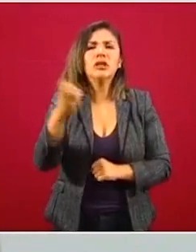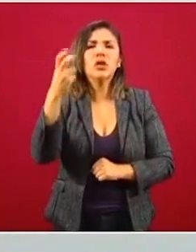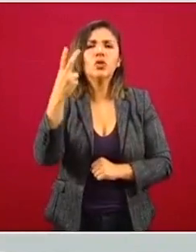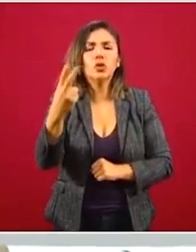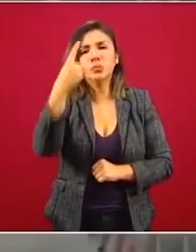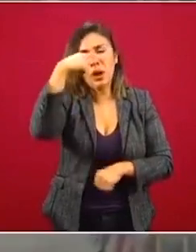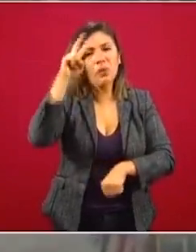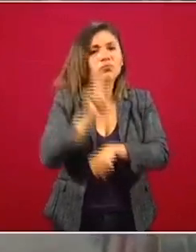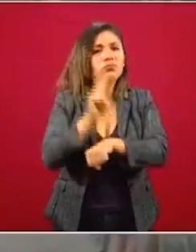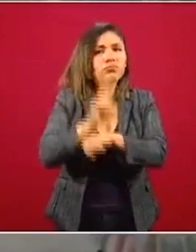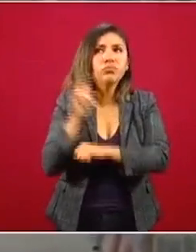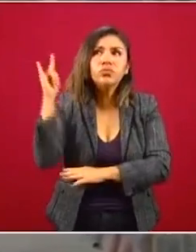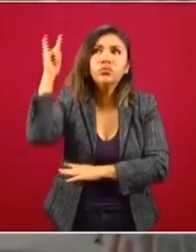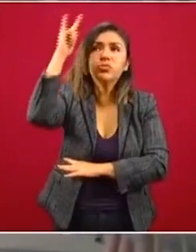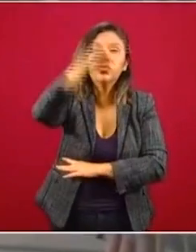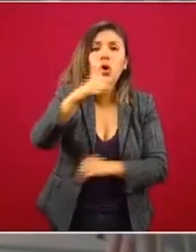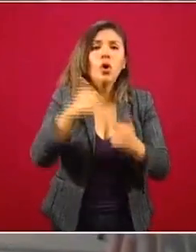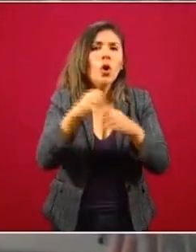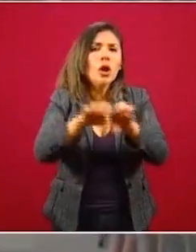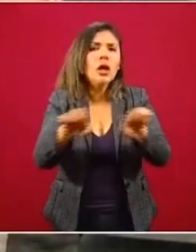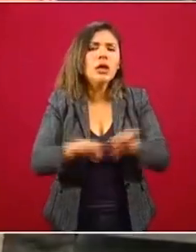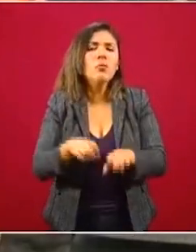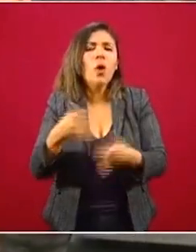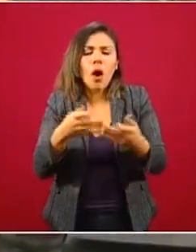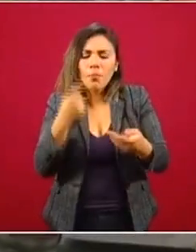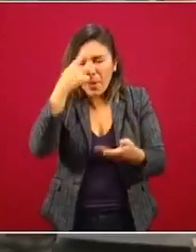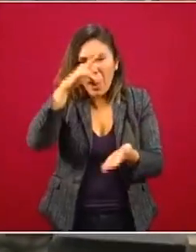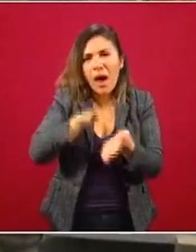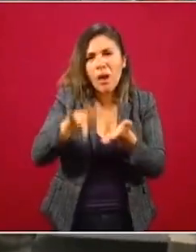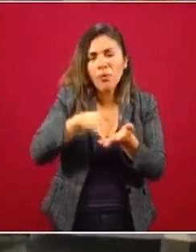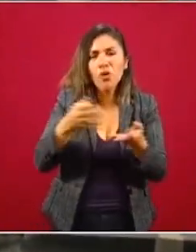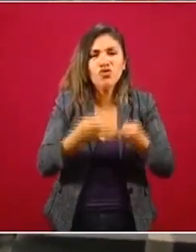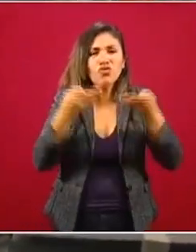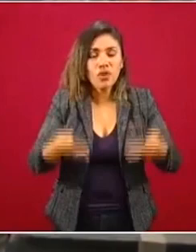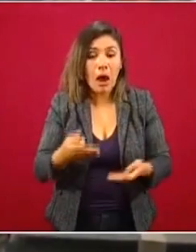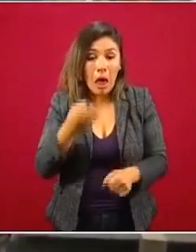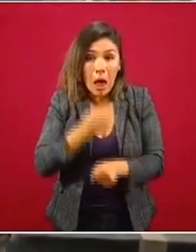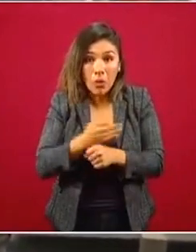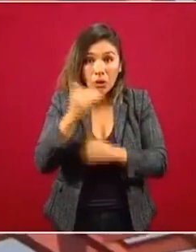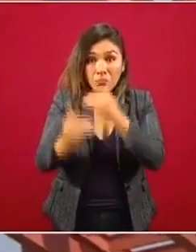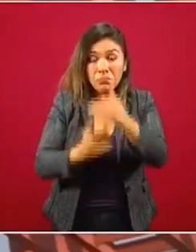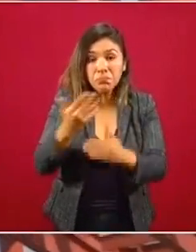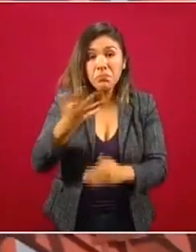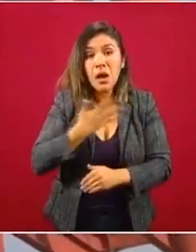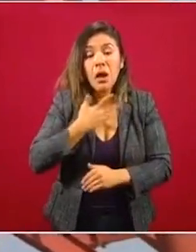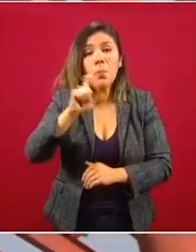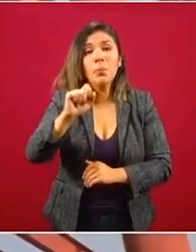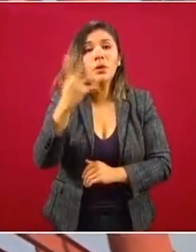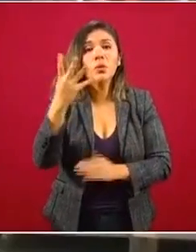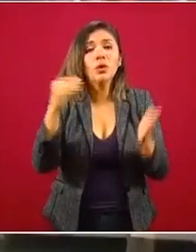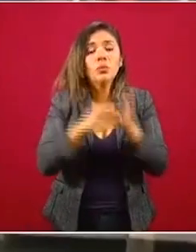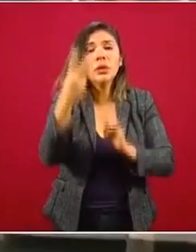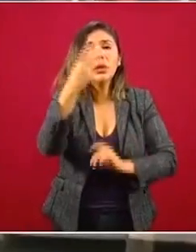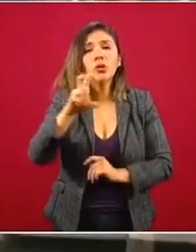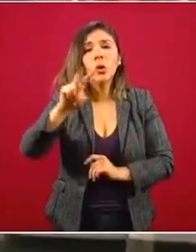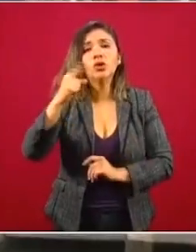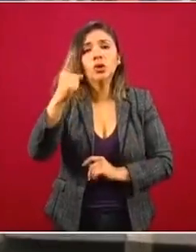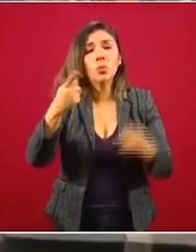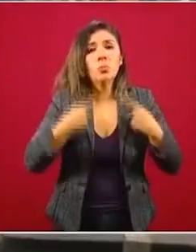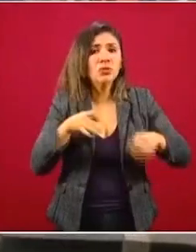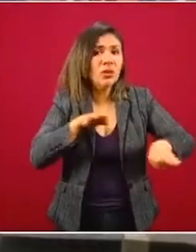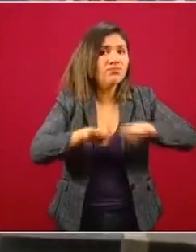vigilancia aérea y de equipo de apoyo en tierra. A la fecha, se han generado 24,381